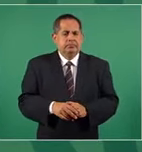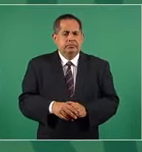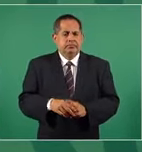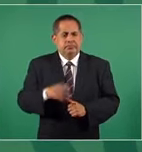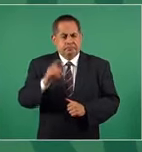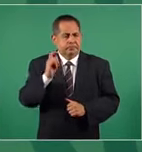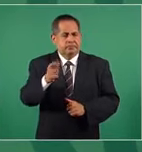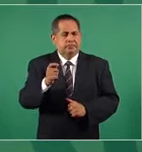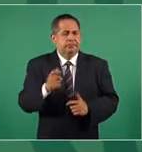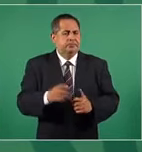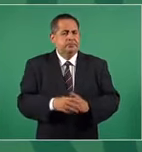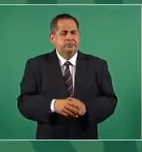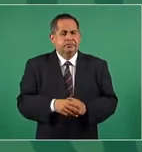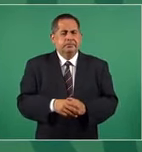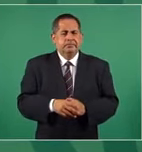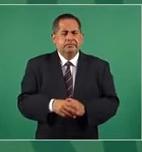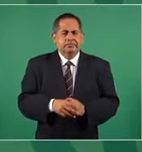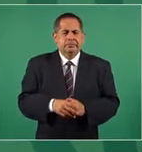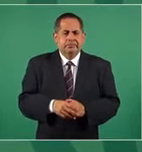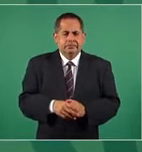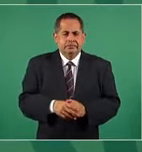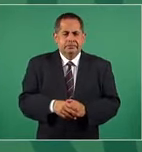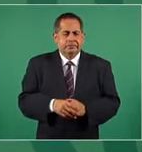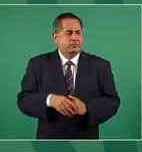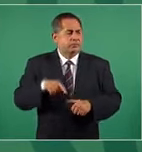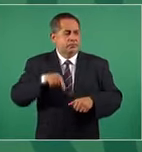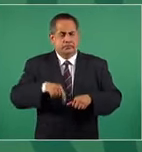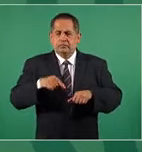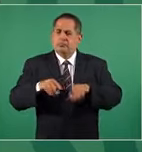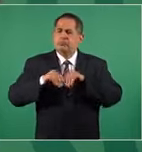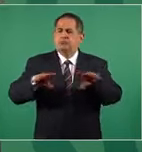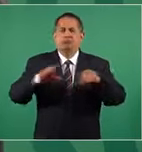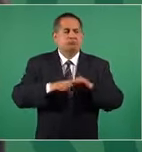damos publicidad aquí gratuita.